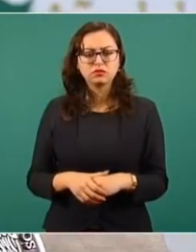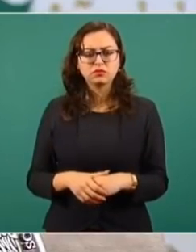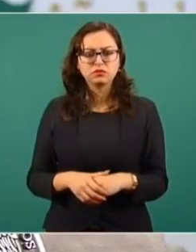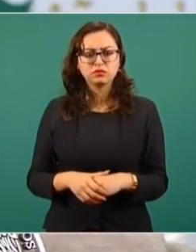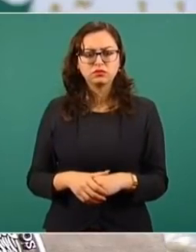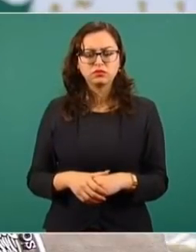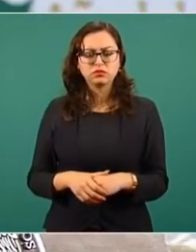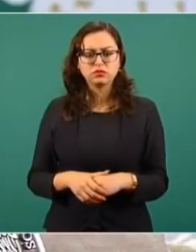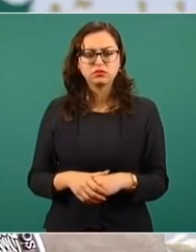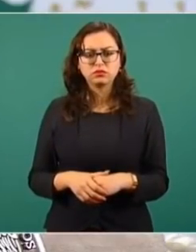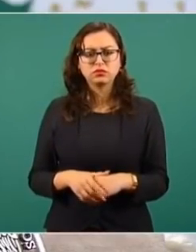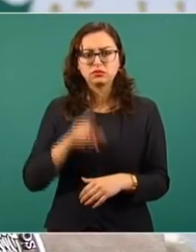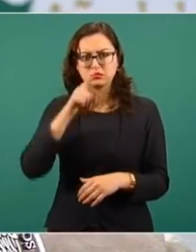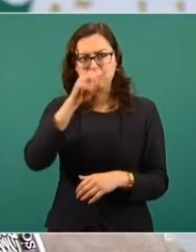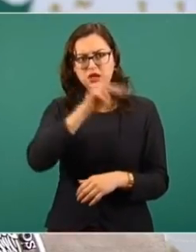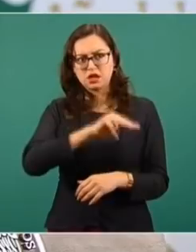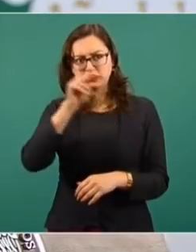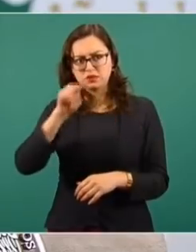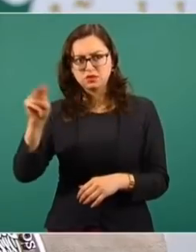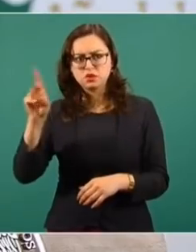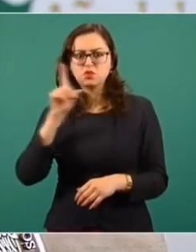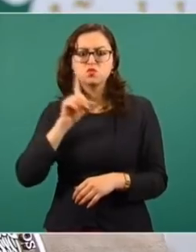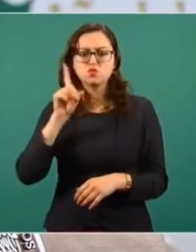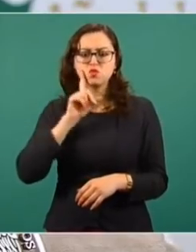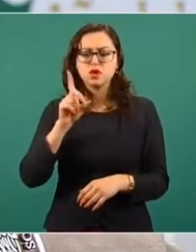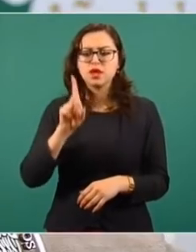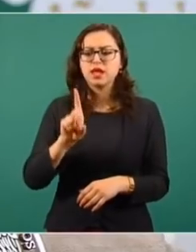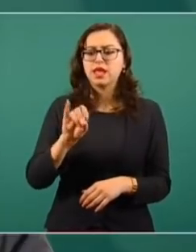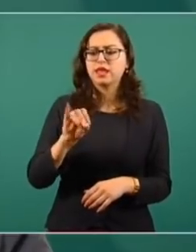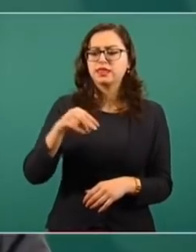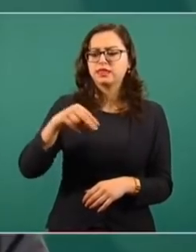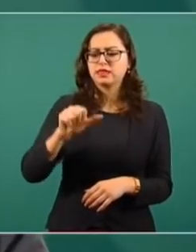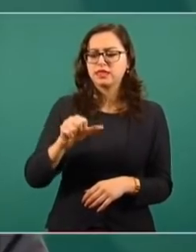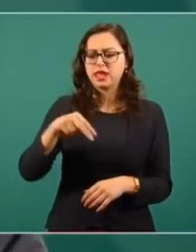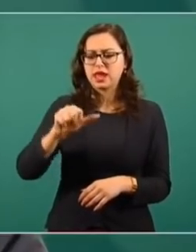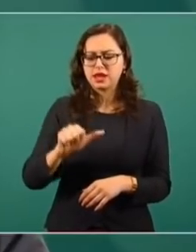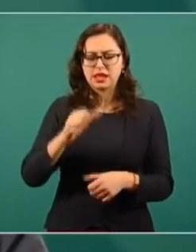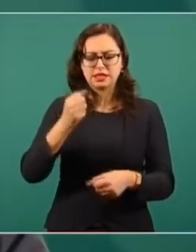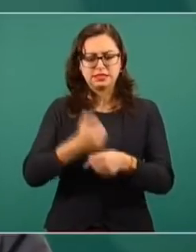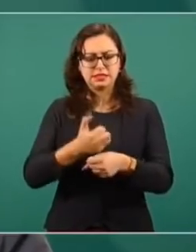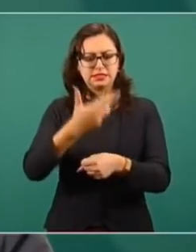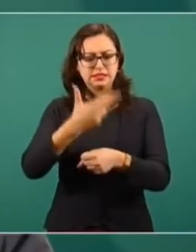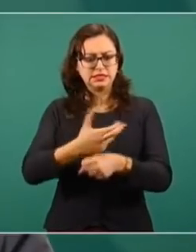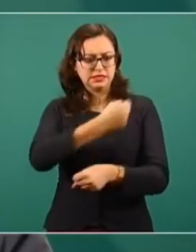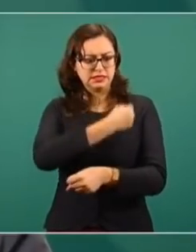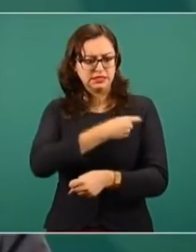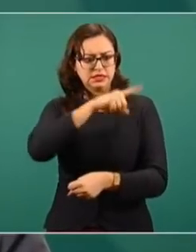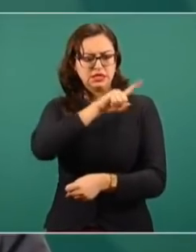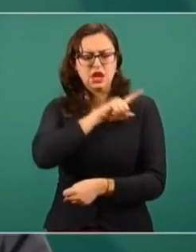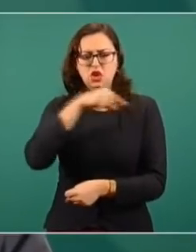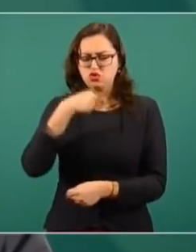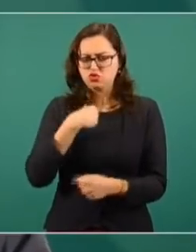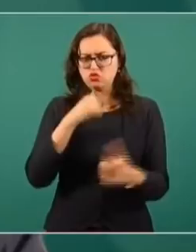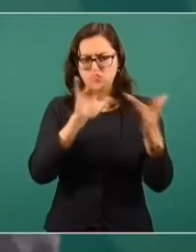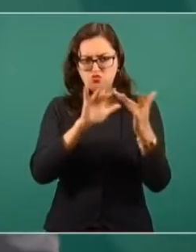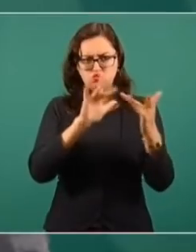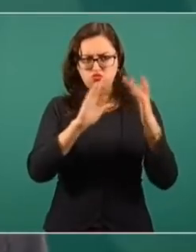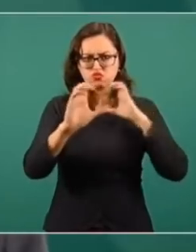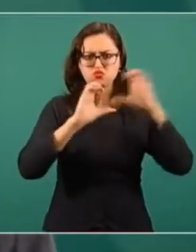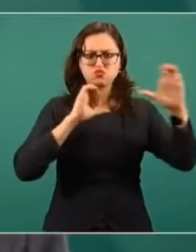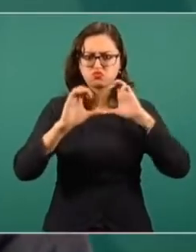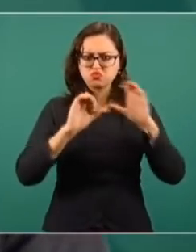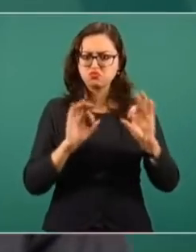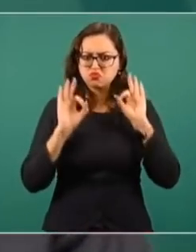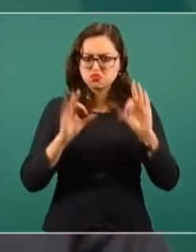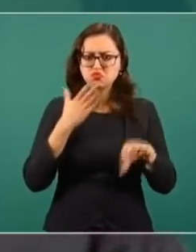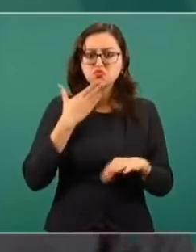secretaria de Salud de Michoacán, Diana Carpio. Si me das el dato, hoy mismo lo vemos. Y recordarles